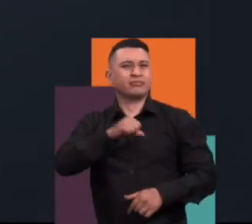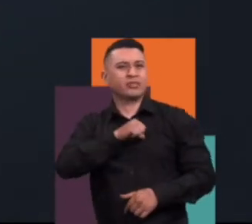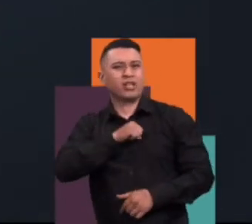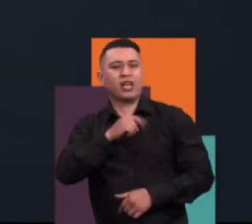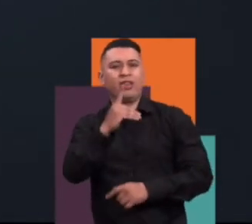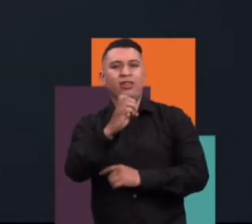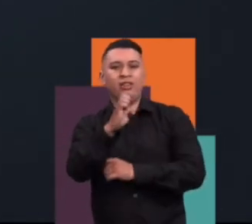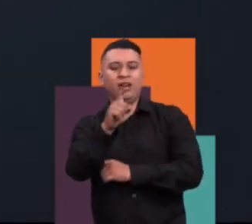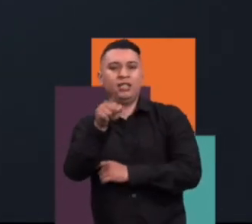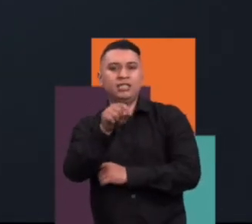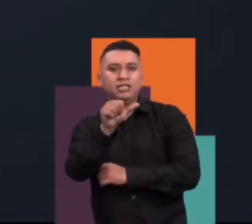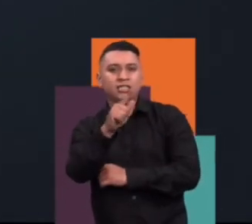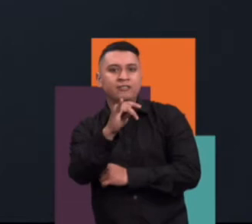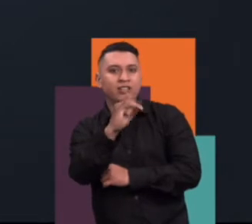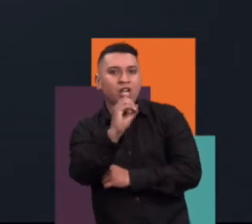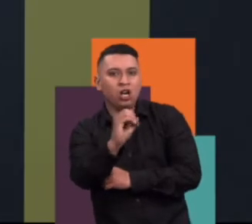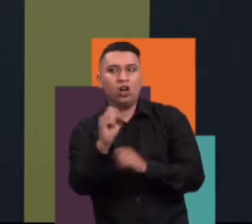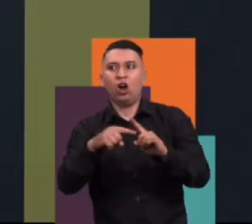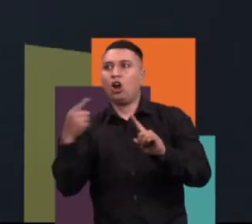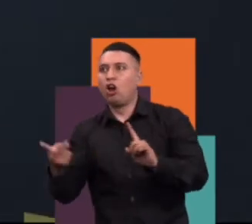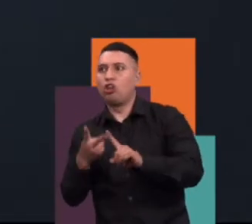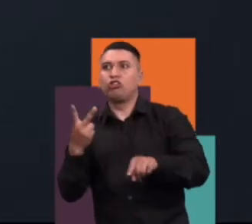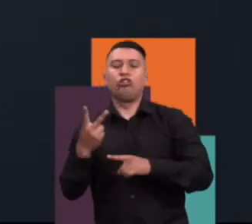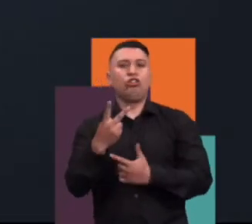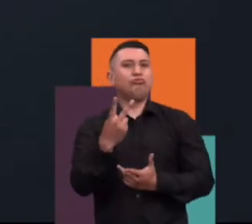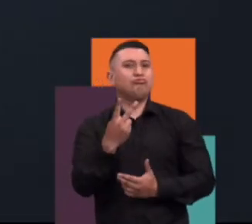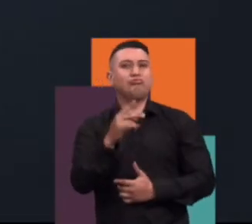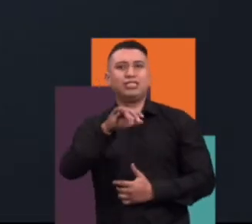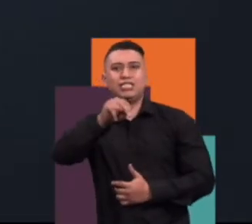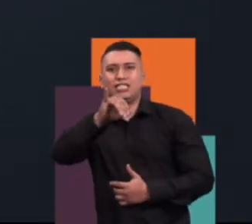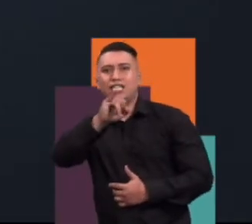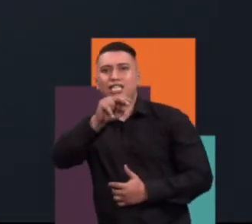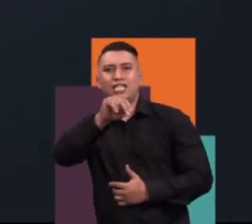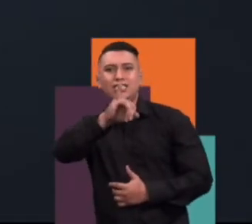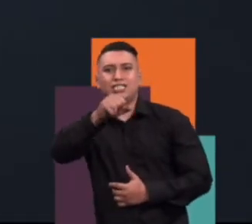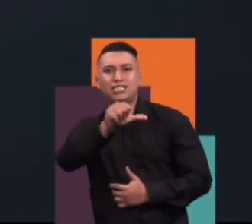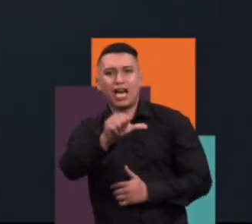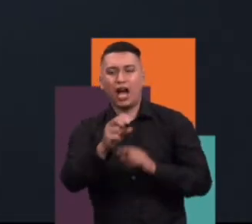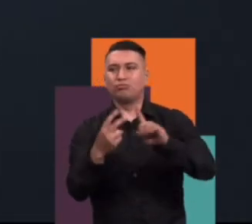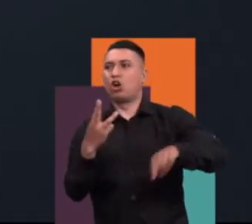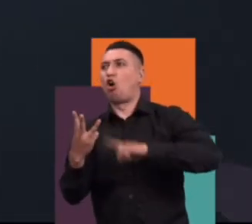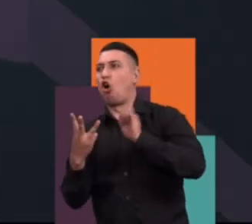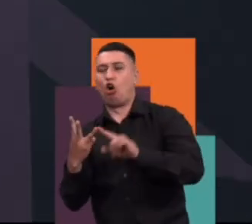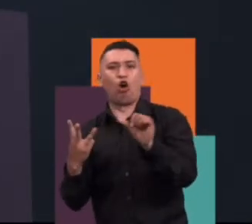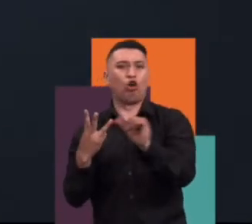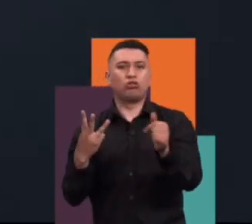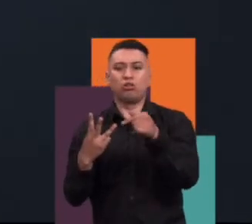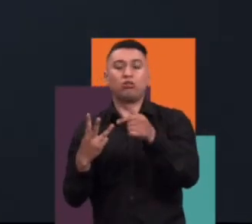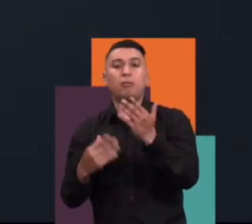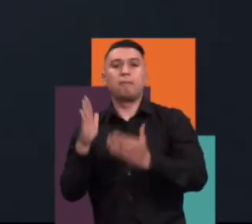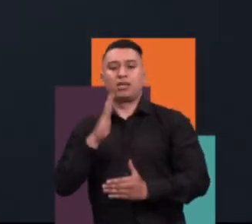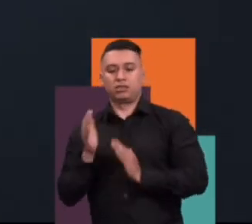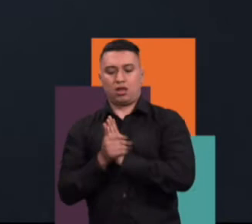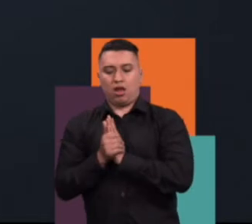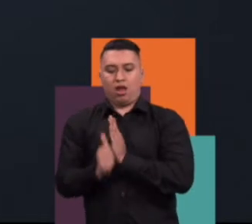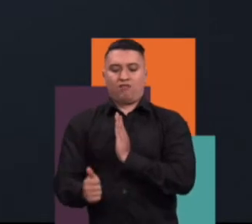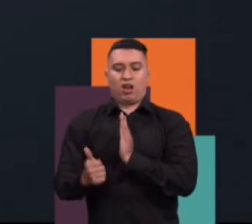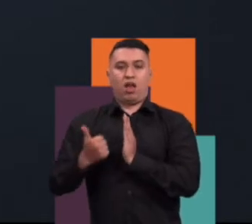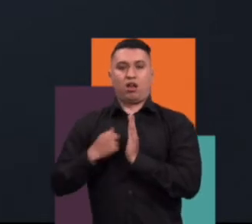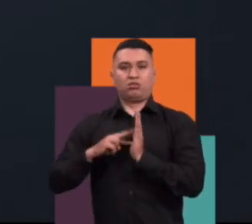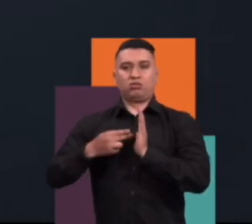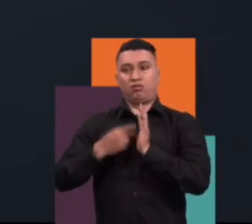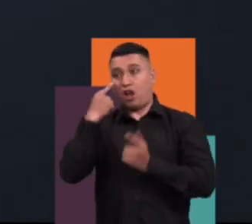Ninja Warrior, El Desafío, Bill Grizzly, son programas que realmente son habilidades más que una aventura.